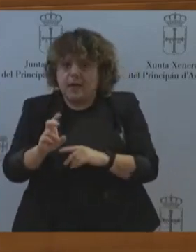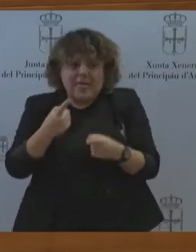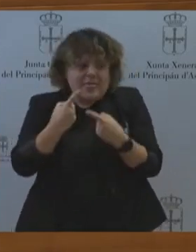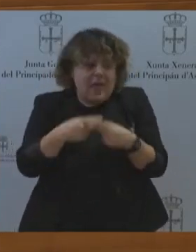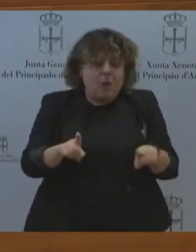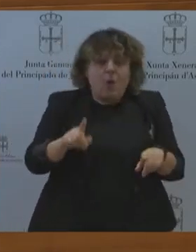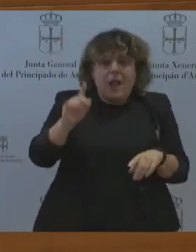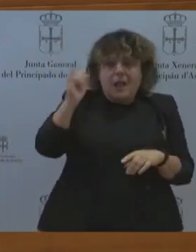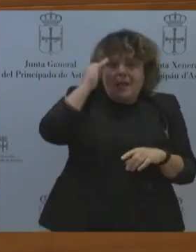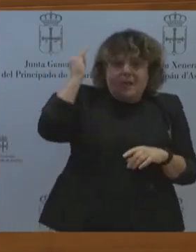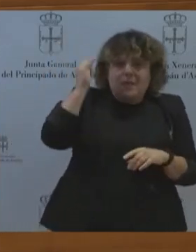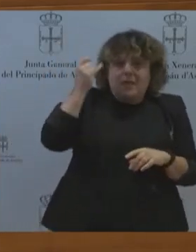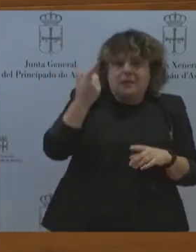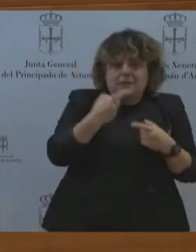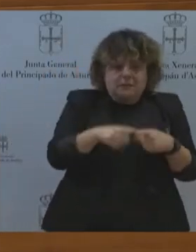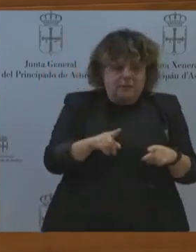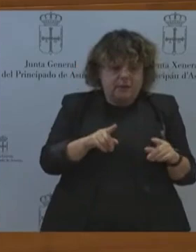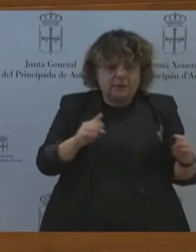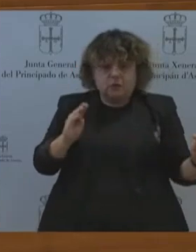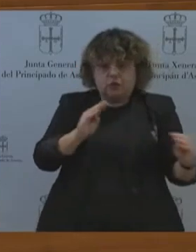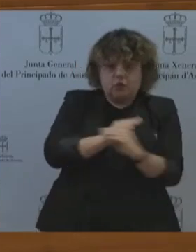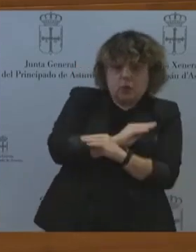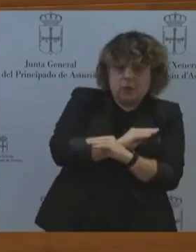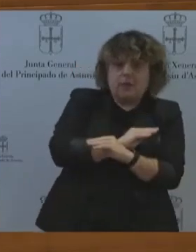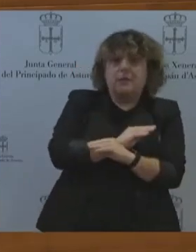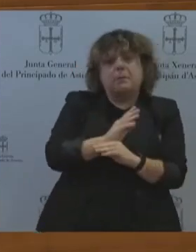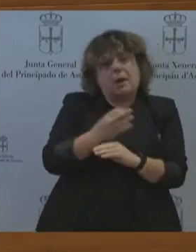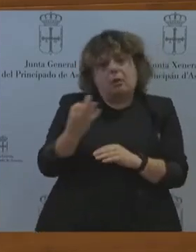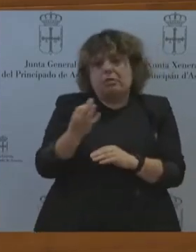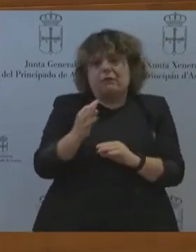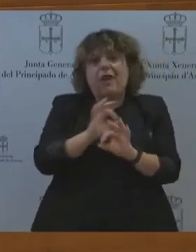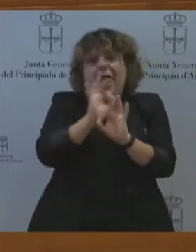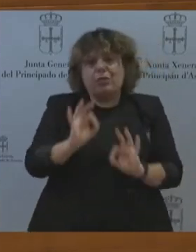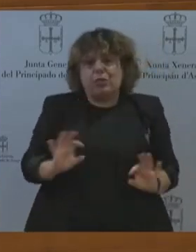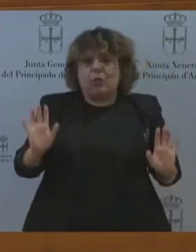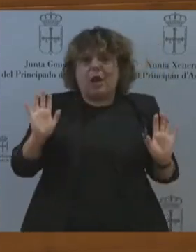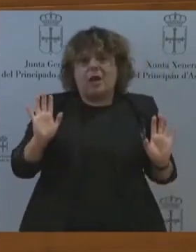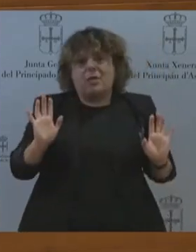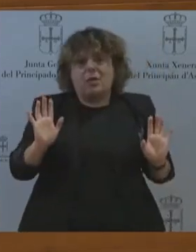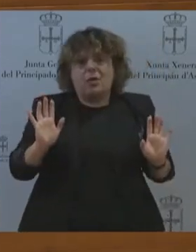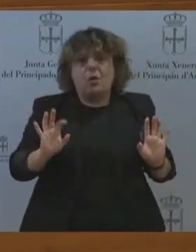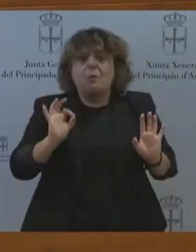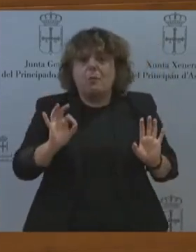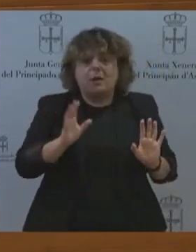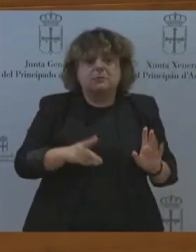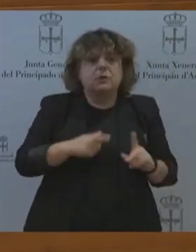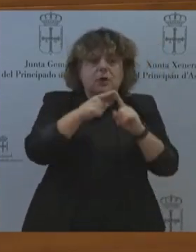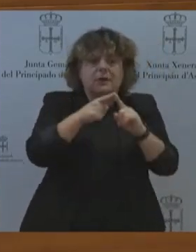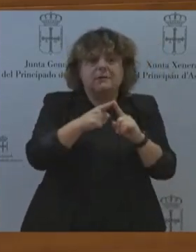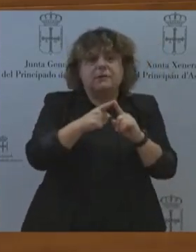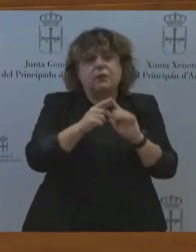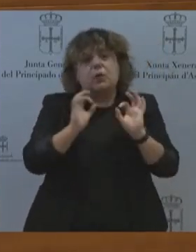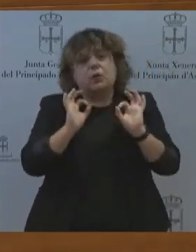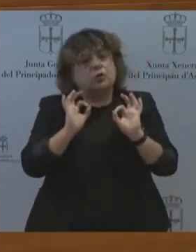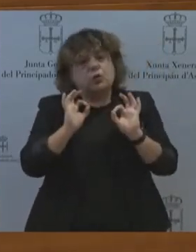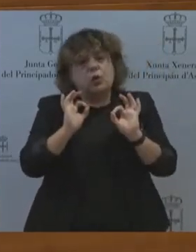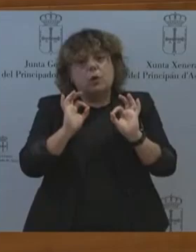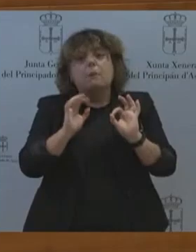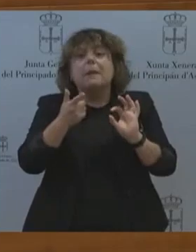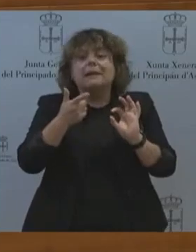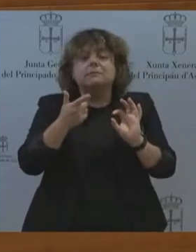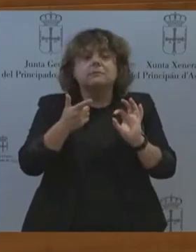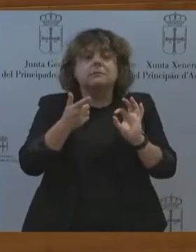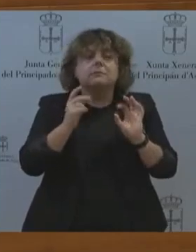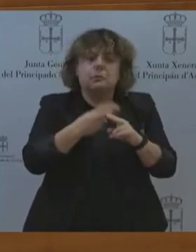modales a la larga es bueno para que la actividad política recupere el prestigio que nunca debió perder. Decía Baltasar